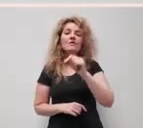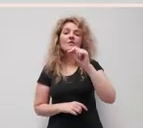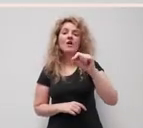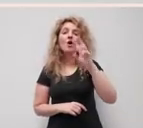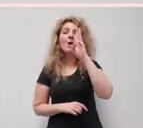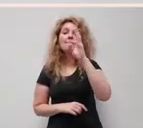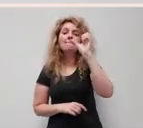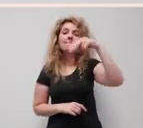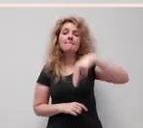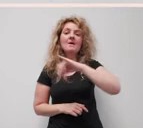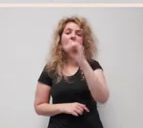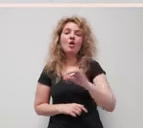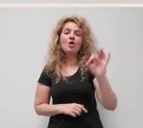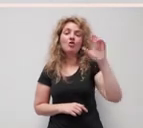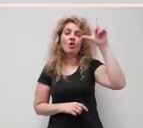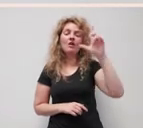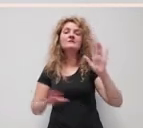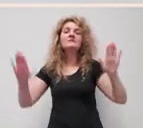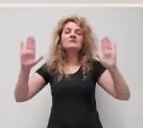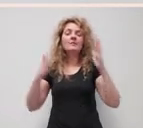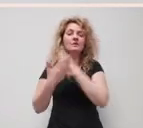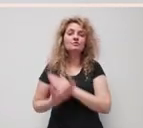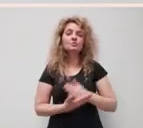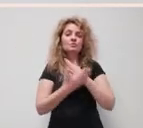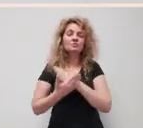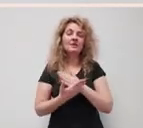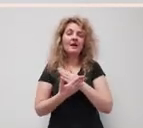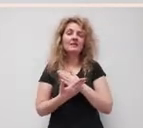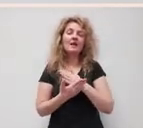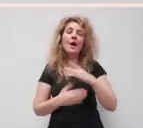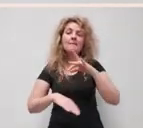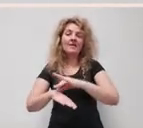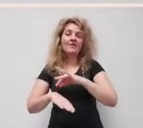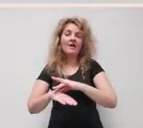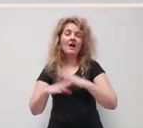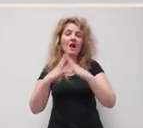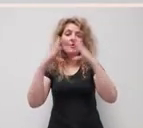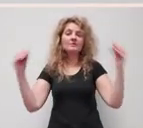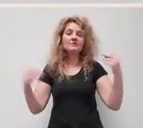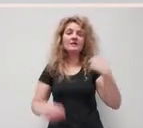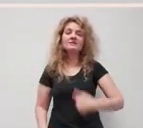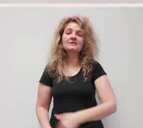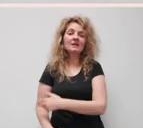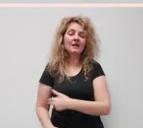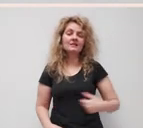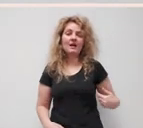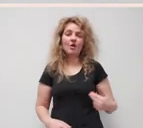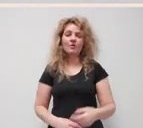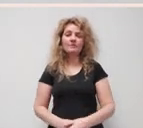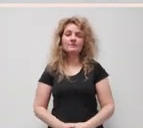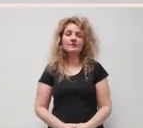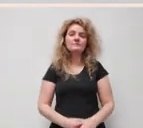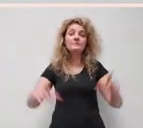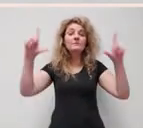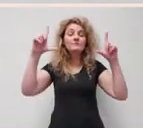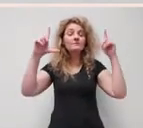e que realizou durante seus anos de estudante de medicina na Universidade de Santiago de Compostela. Nelas presentase como